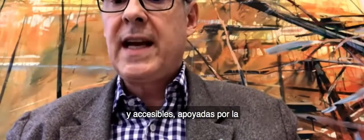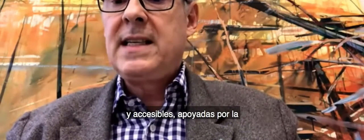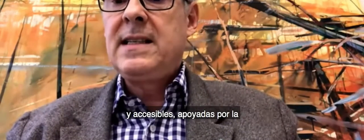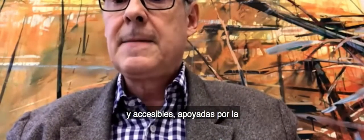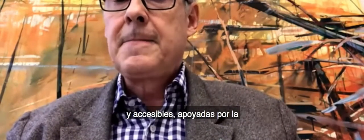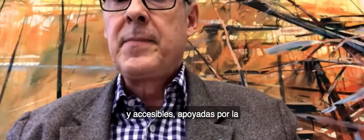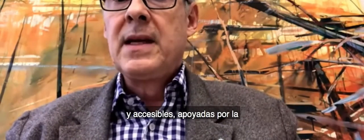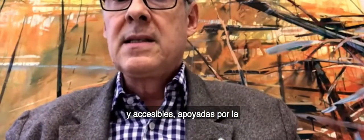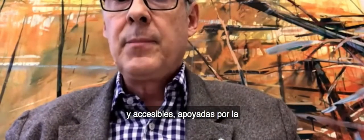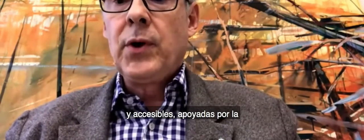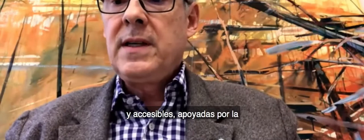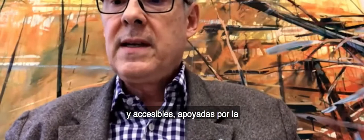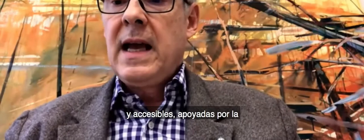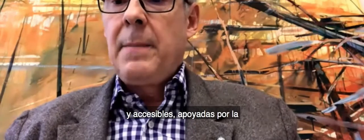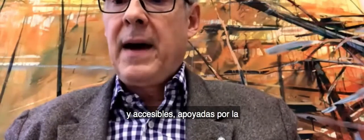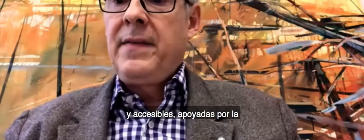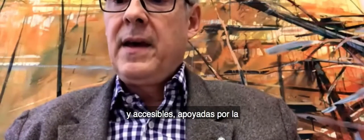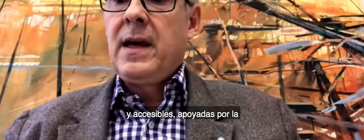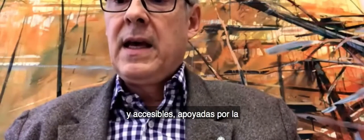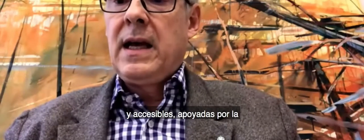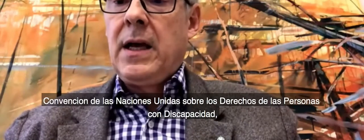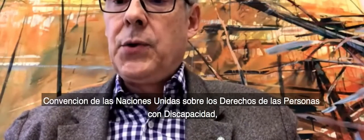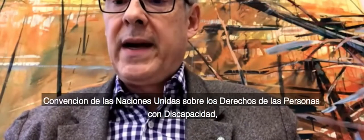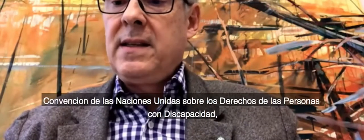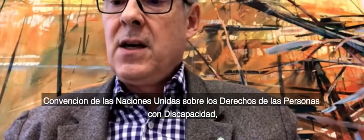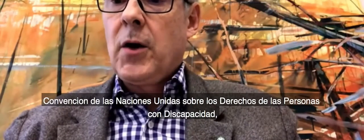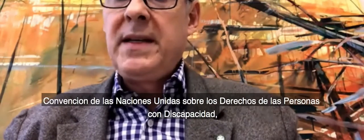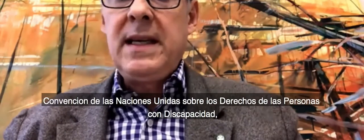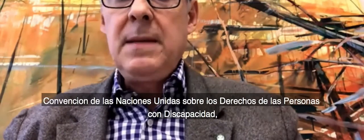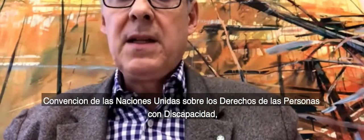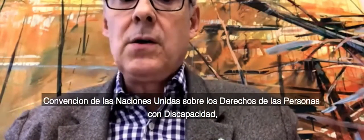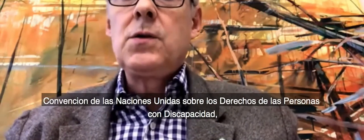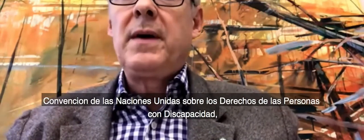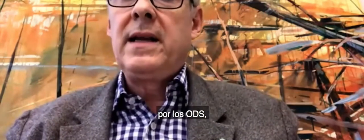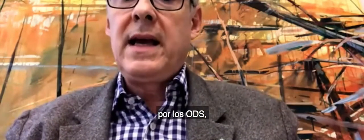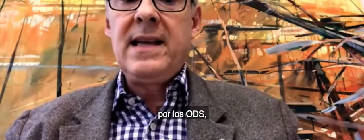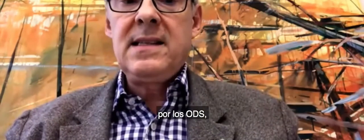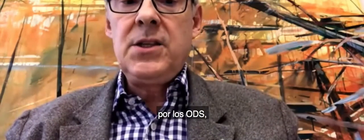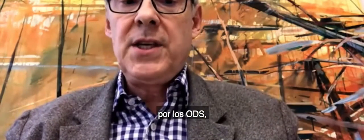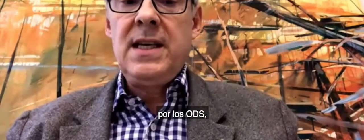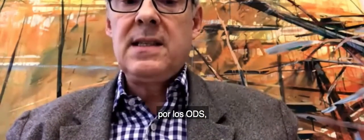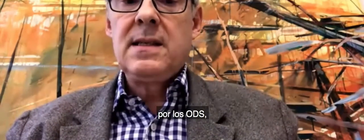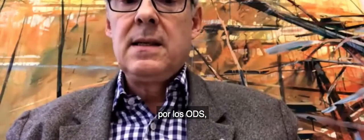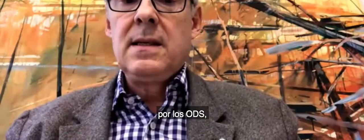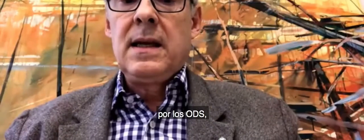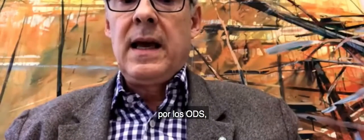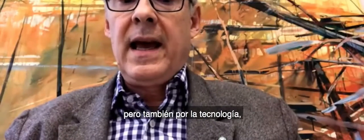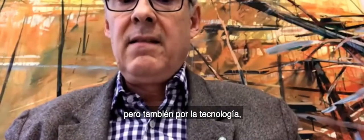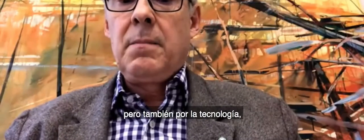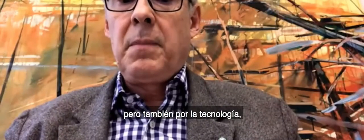societies, supported by the UNCRPD, but also by the SDGs,